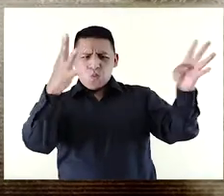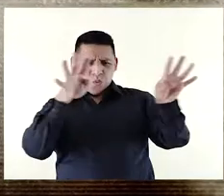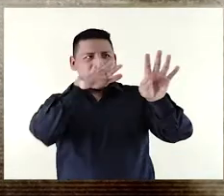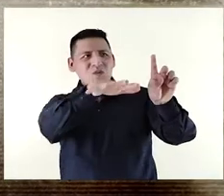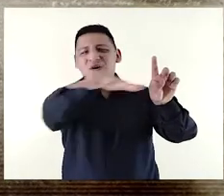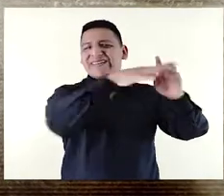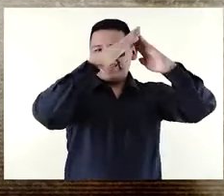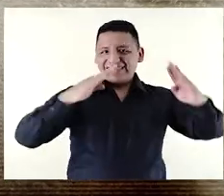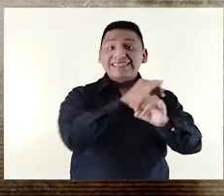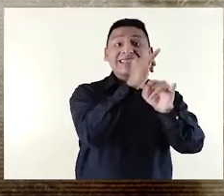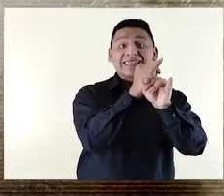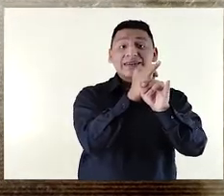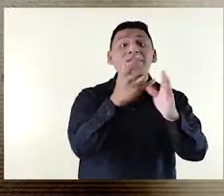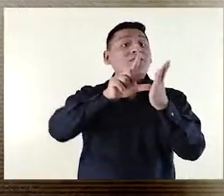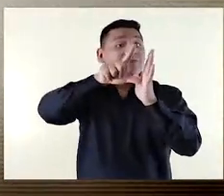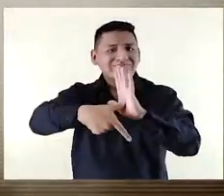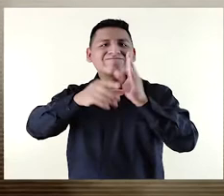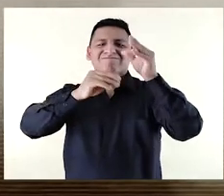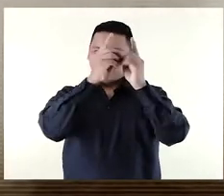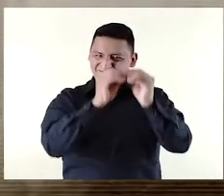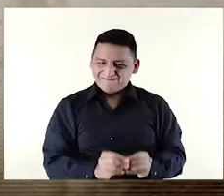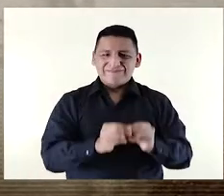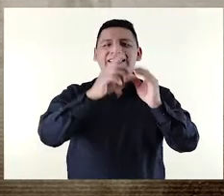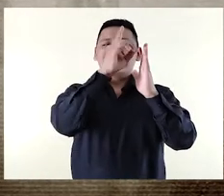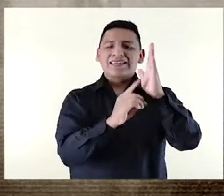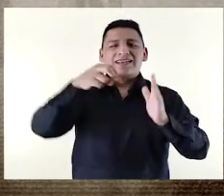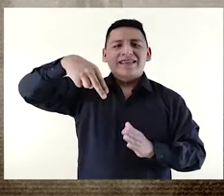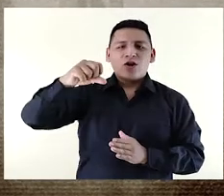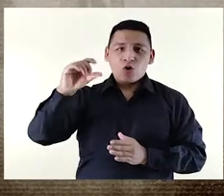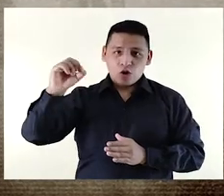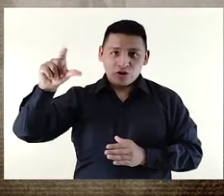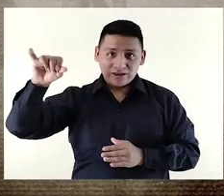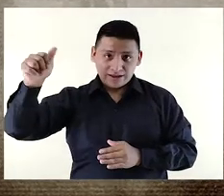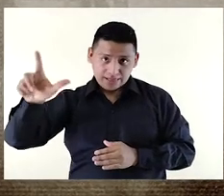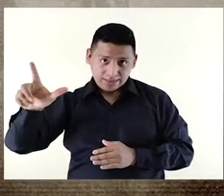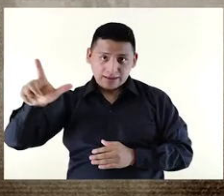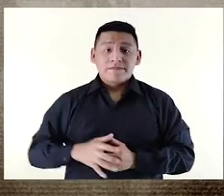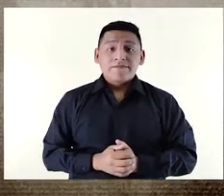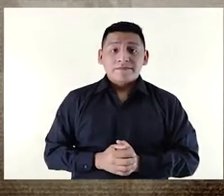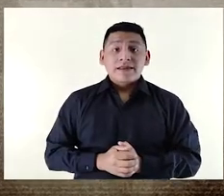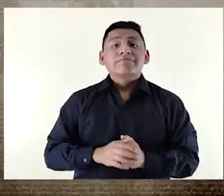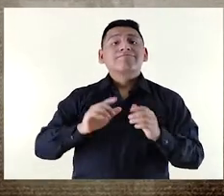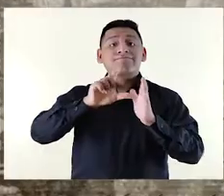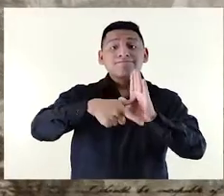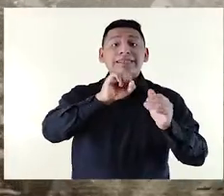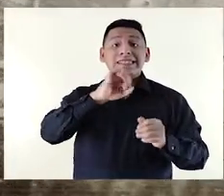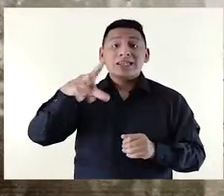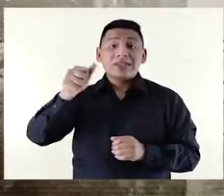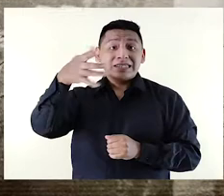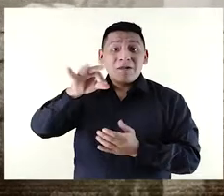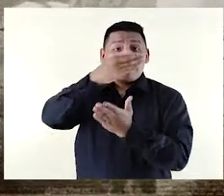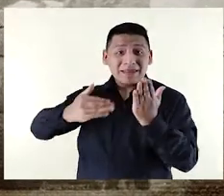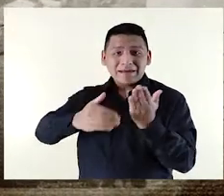claustral del monasterio, pero reconstruido en el estilo neocolonial. A mediados del siglo XIX perdió otros dos claustros,